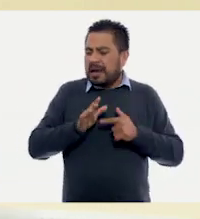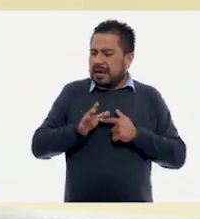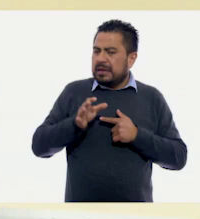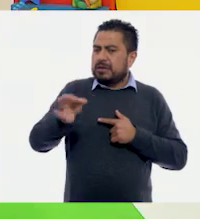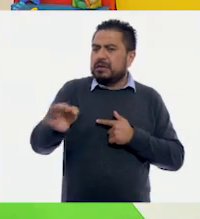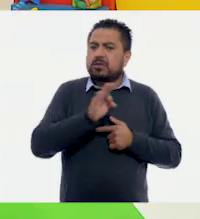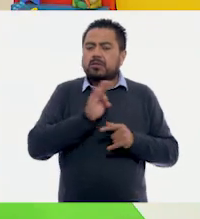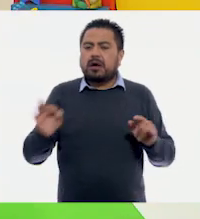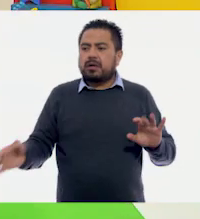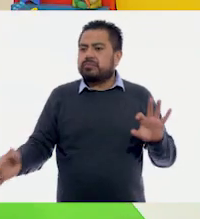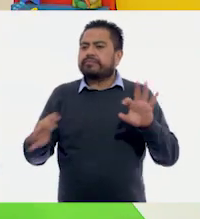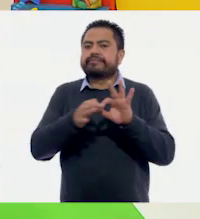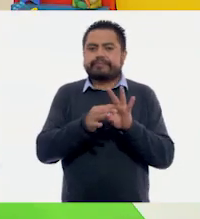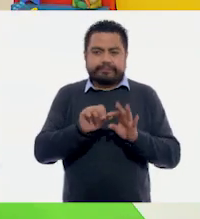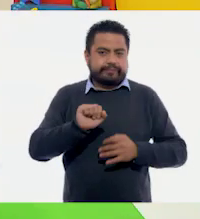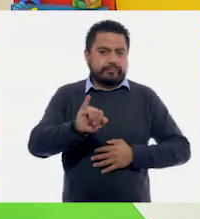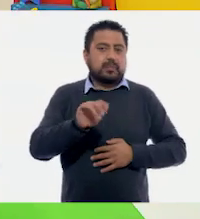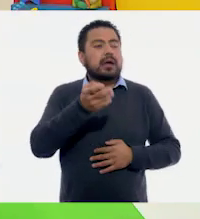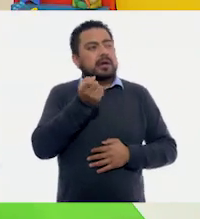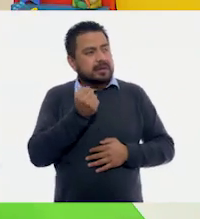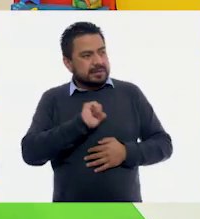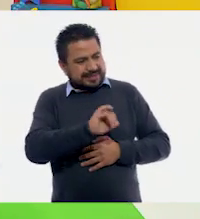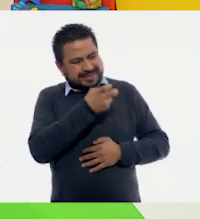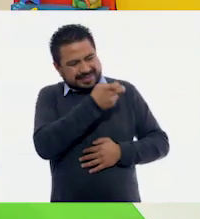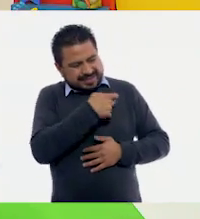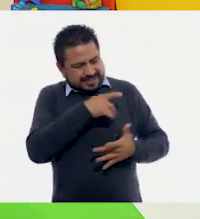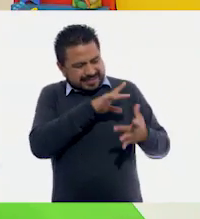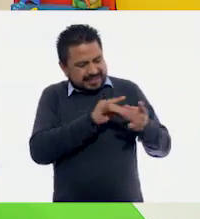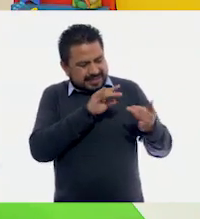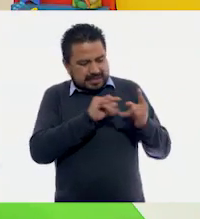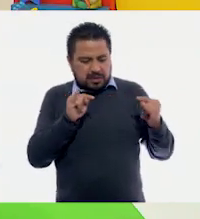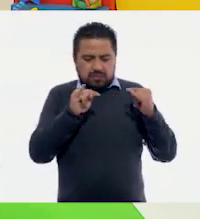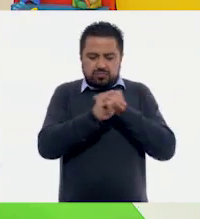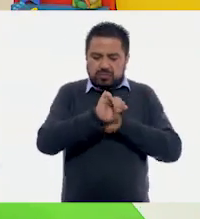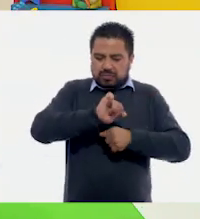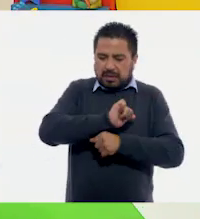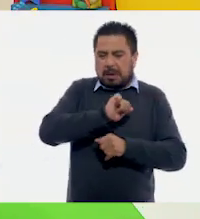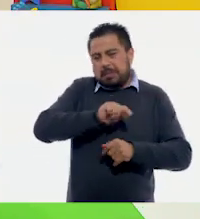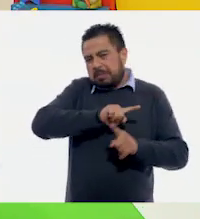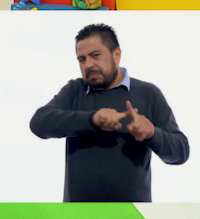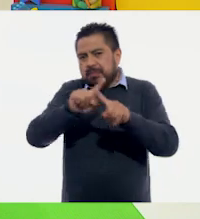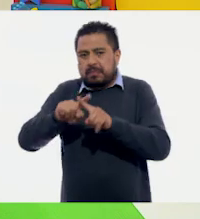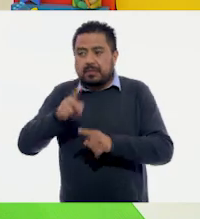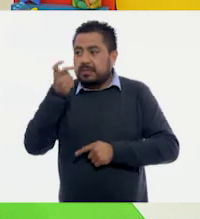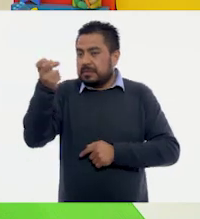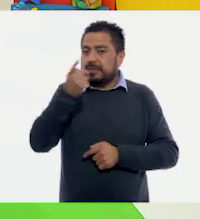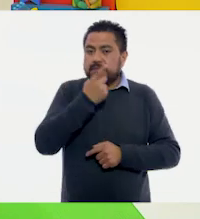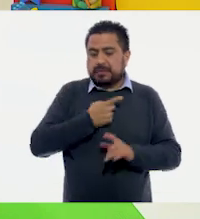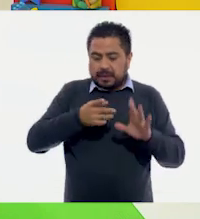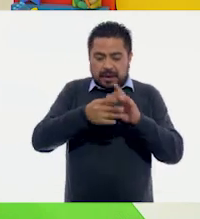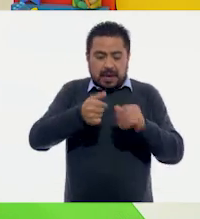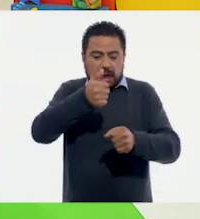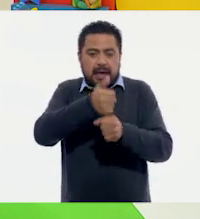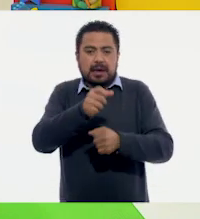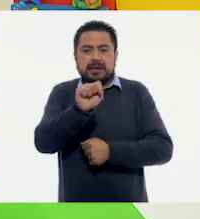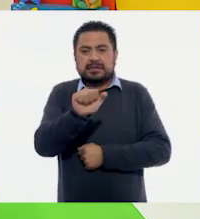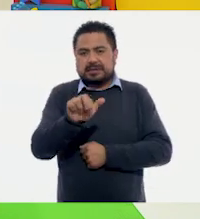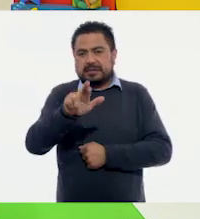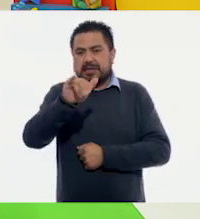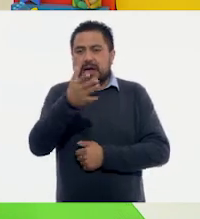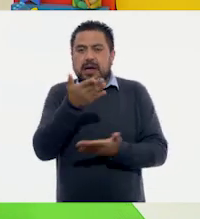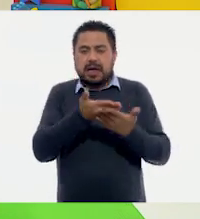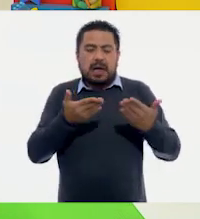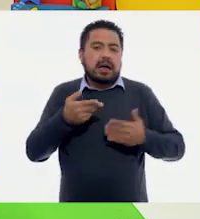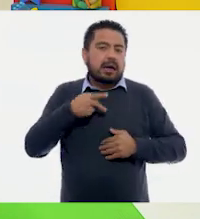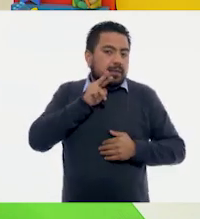comunicar. Así es, Ojalá. A eso me refiero con vías de comunicación. Y de eso nos platicará la abuelita Sara. Así